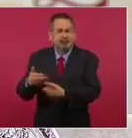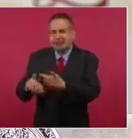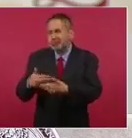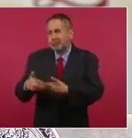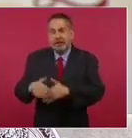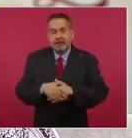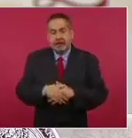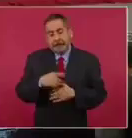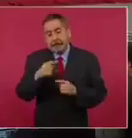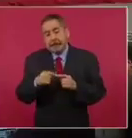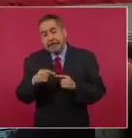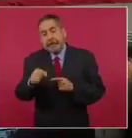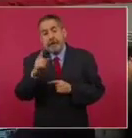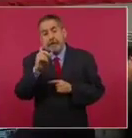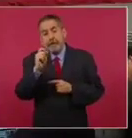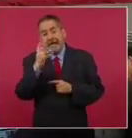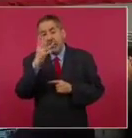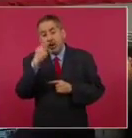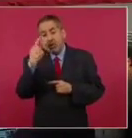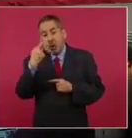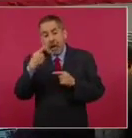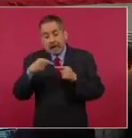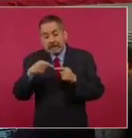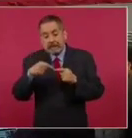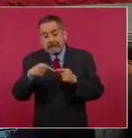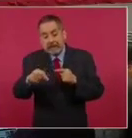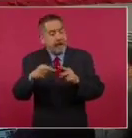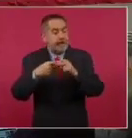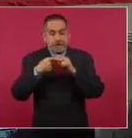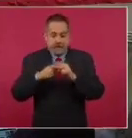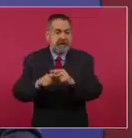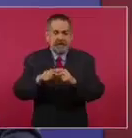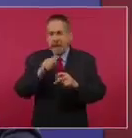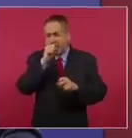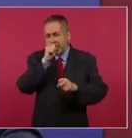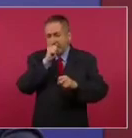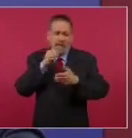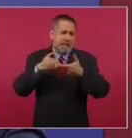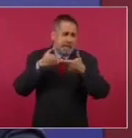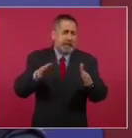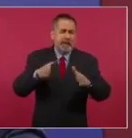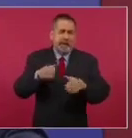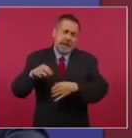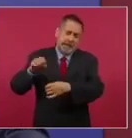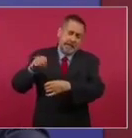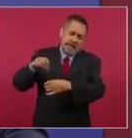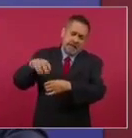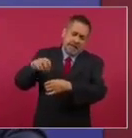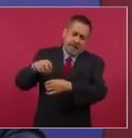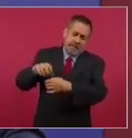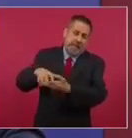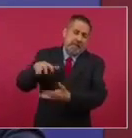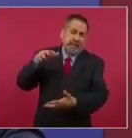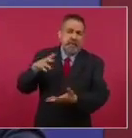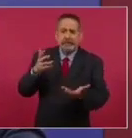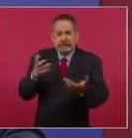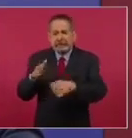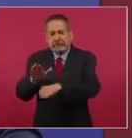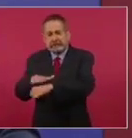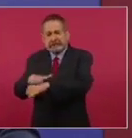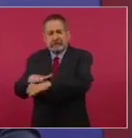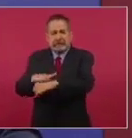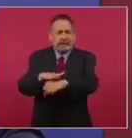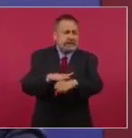estando a 24 horas de dar inicio con nuestro evento y, por supuesto, invitando a todo el país a